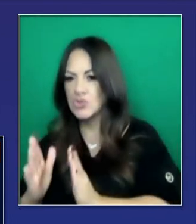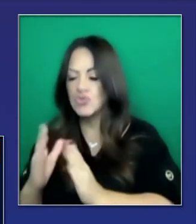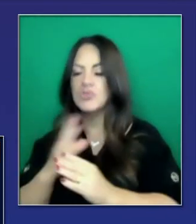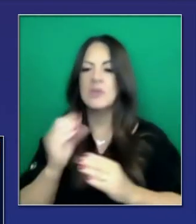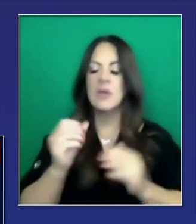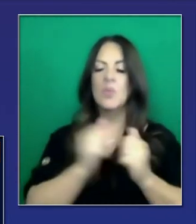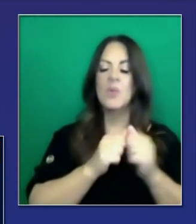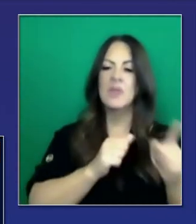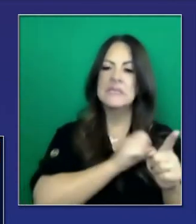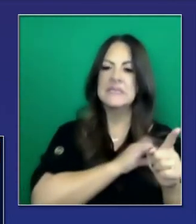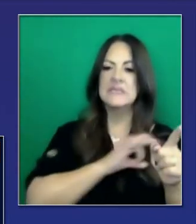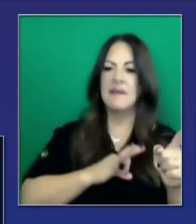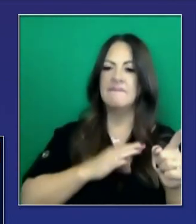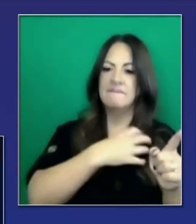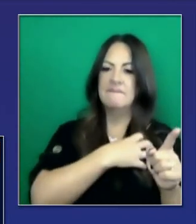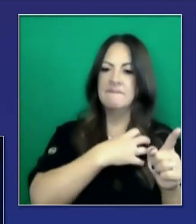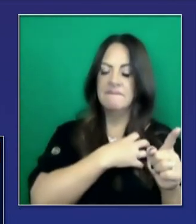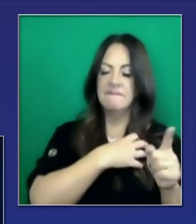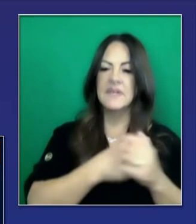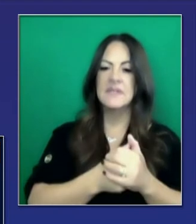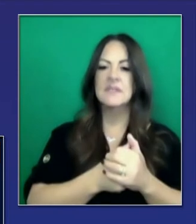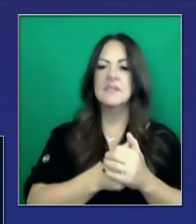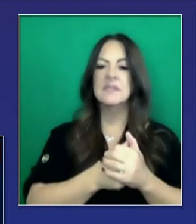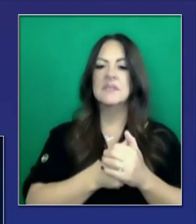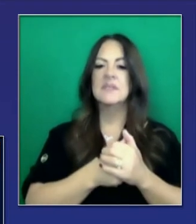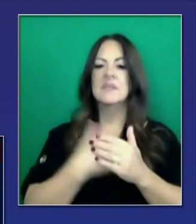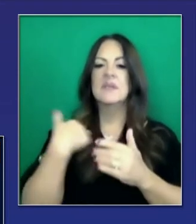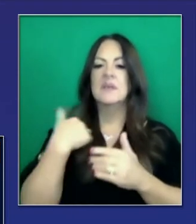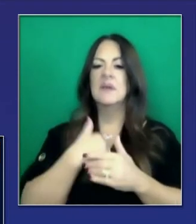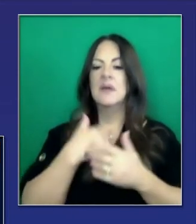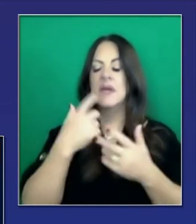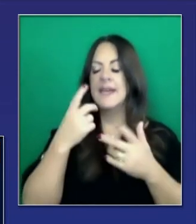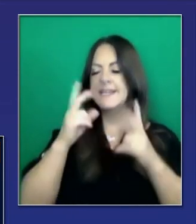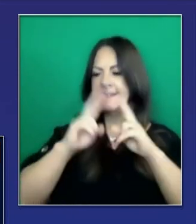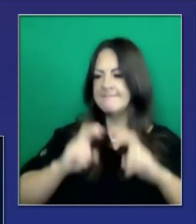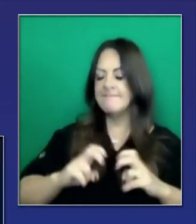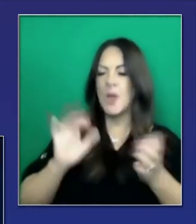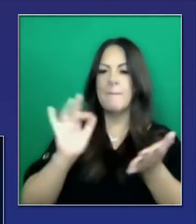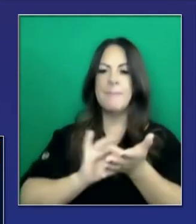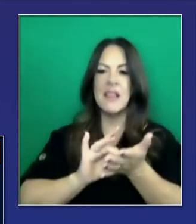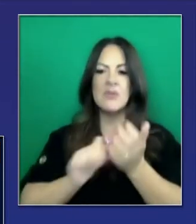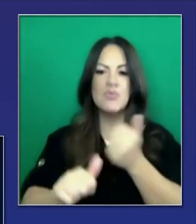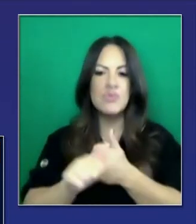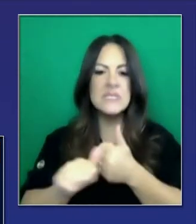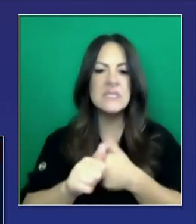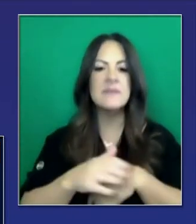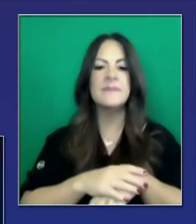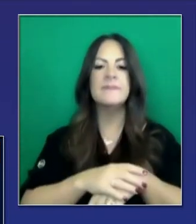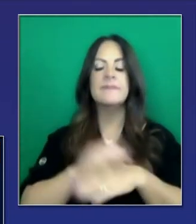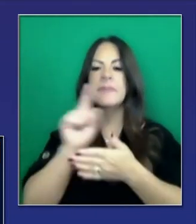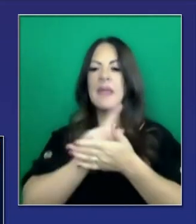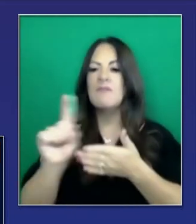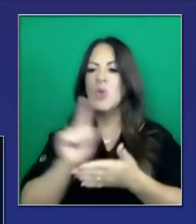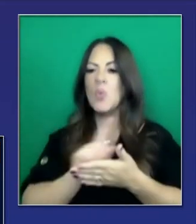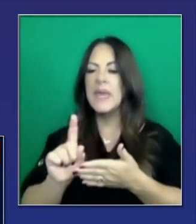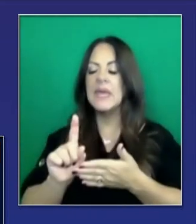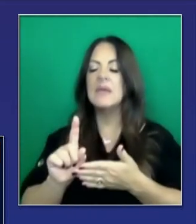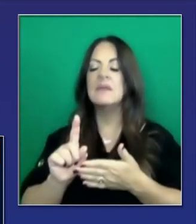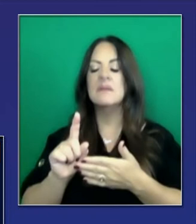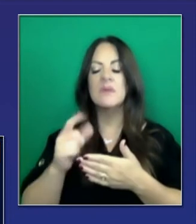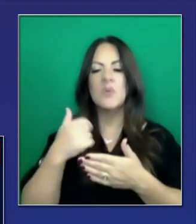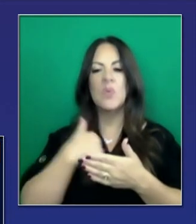Ha habido brotes muy modestos. Semanalmente estamos